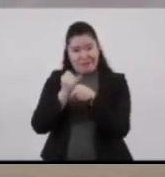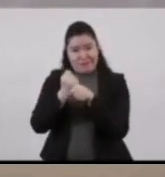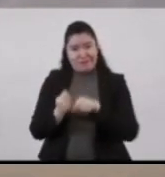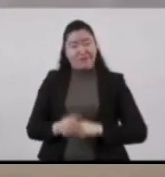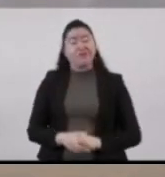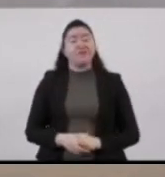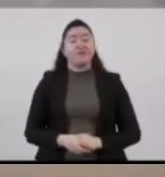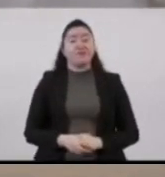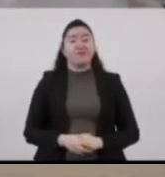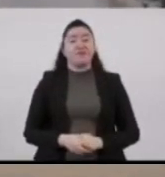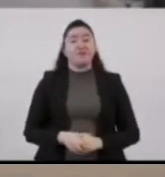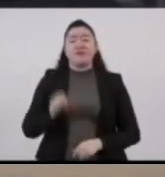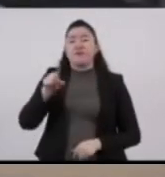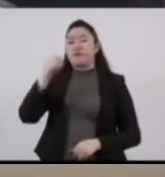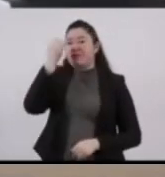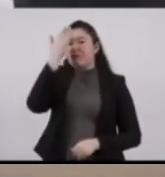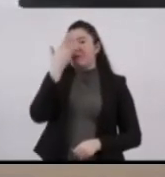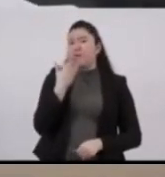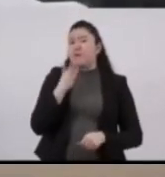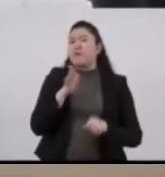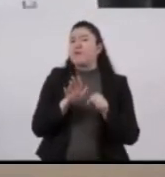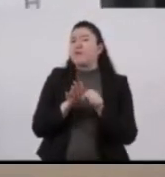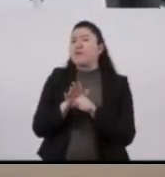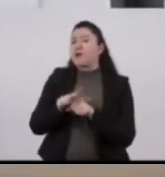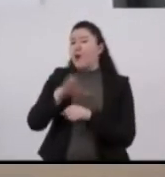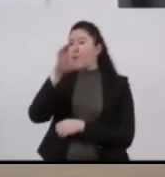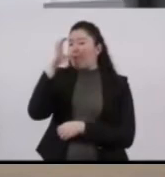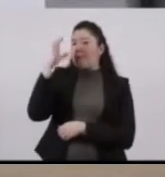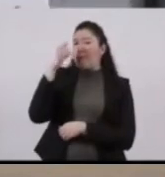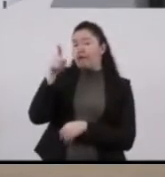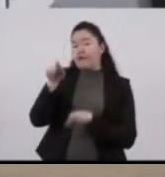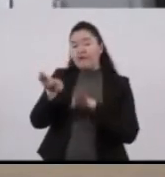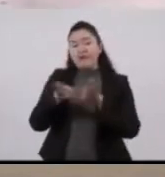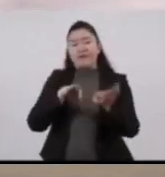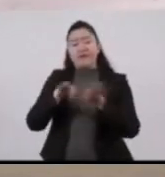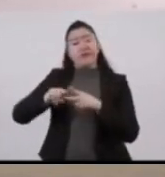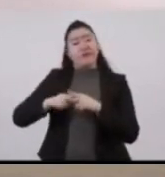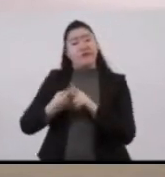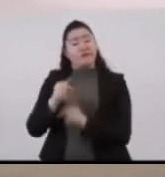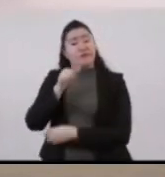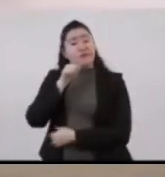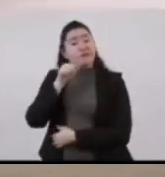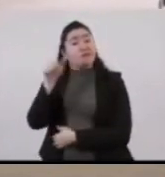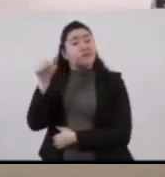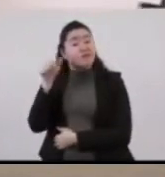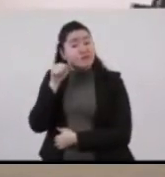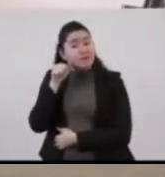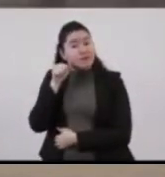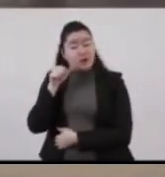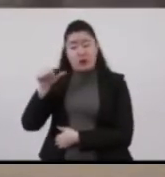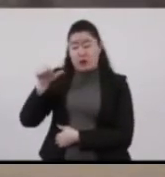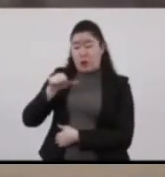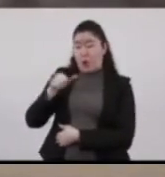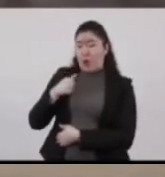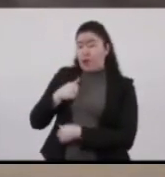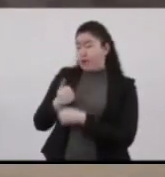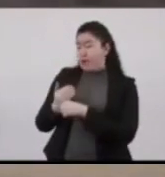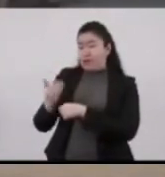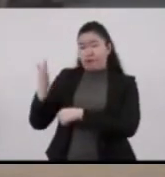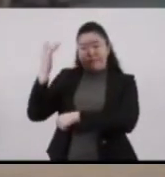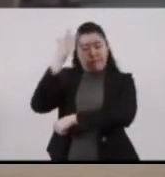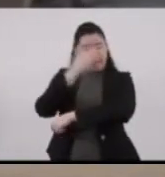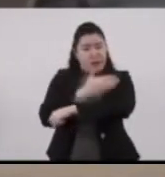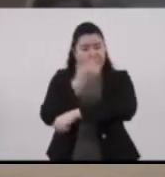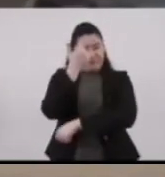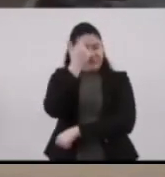aquí imágenes de los trabajos que se iniciaron ayer y que se continuaron durante toda la noche